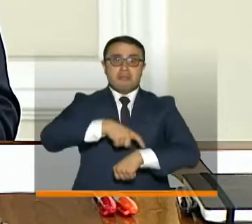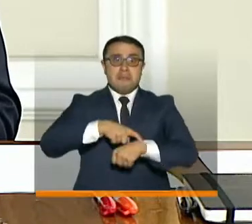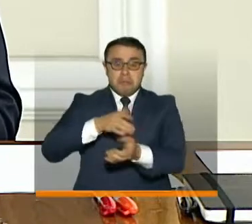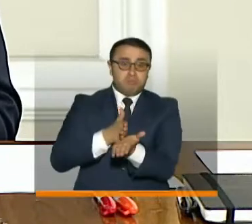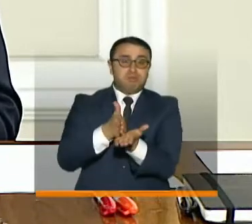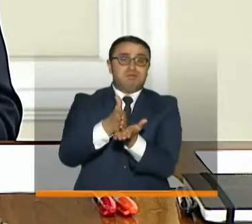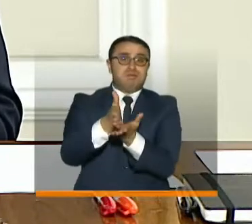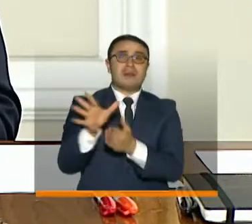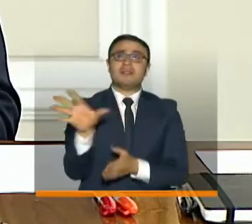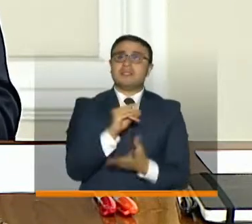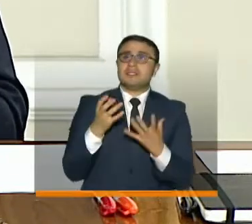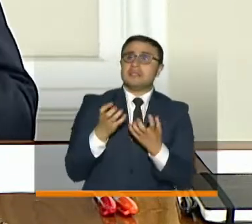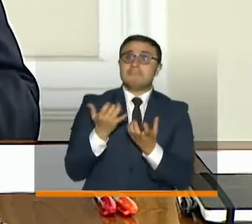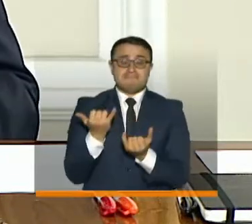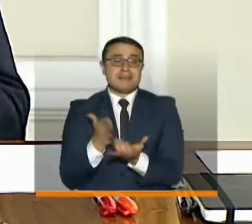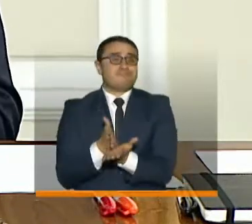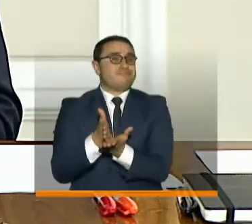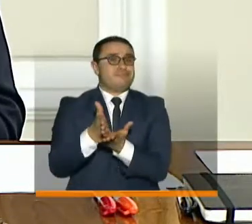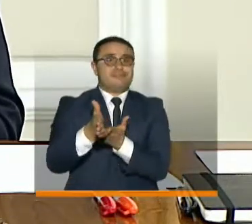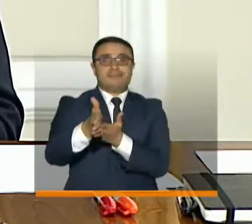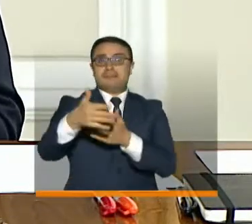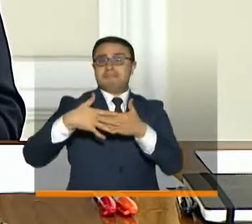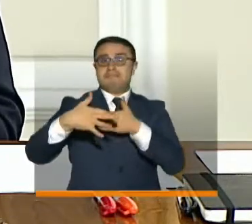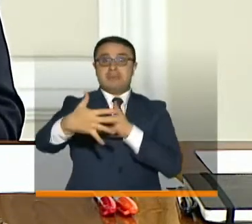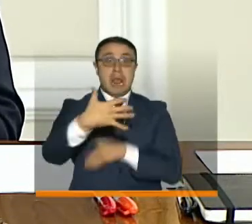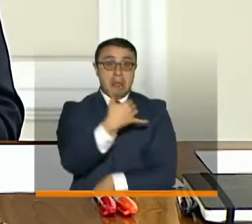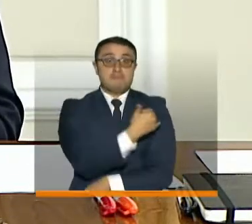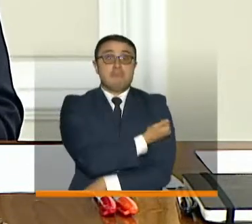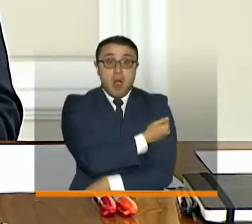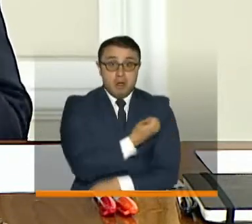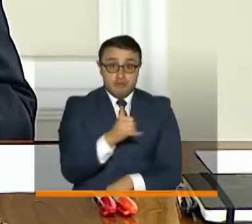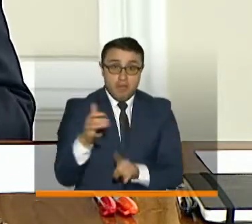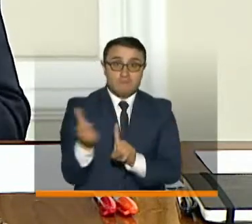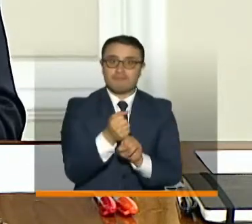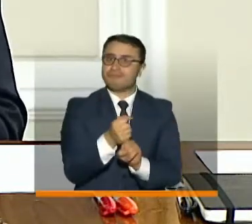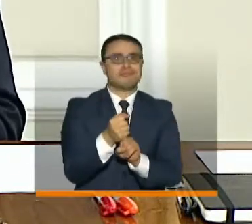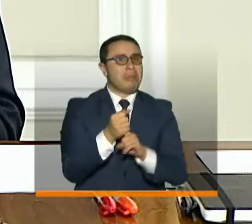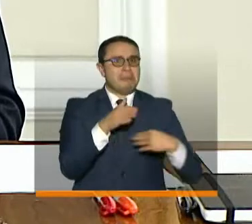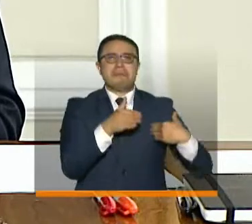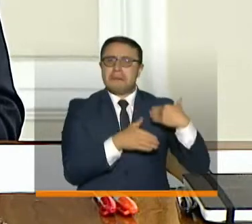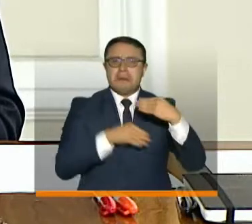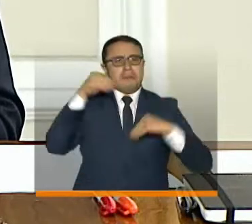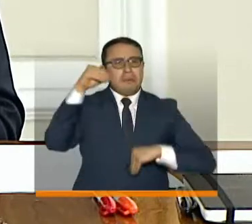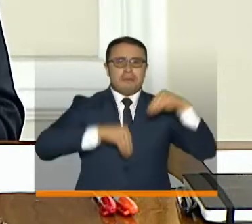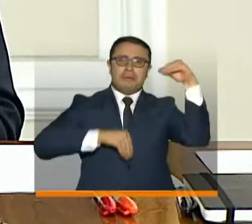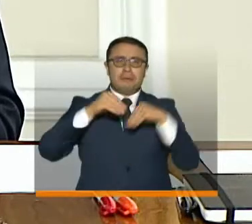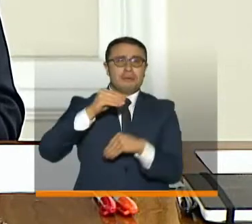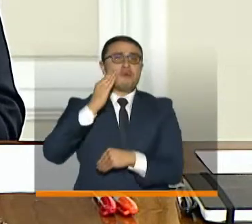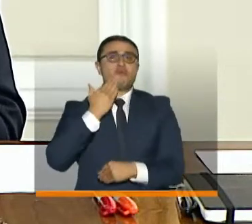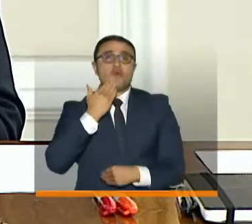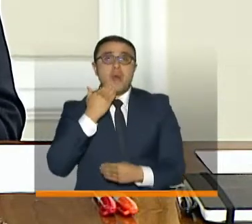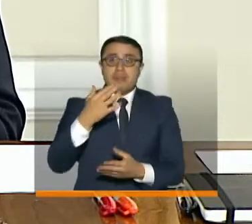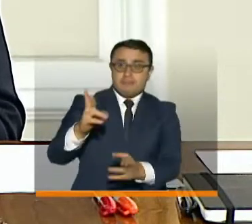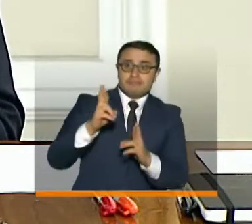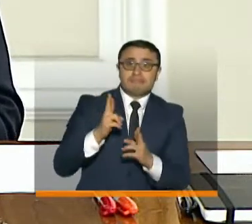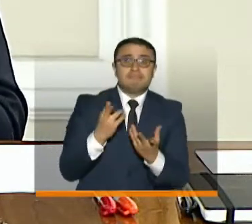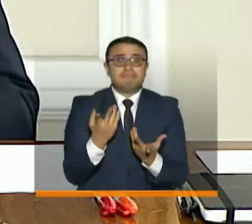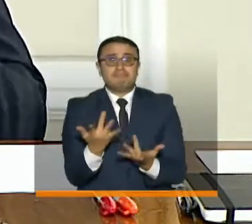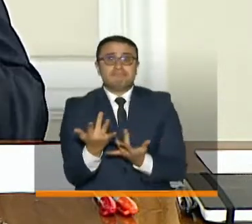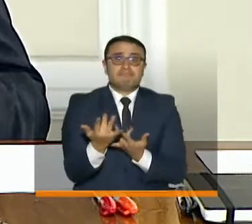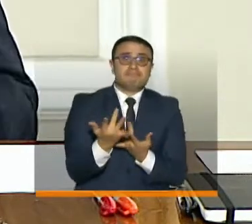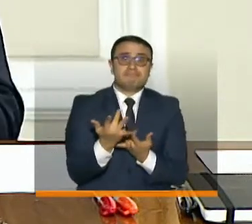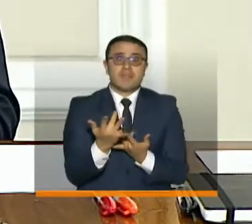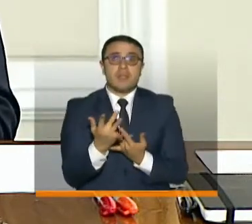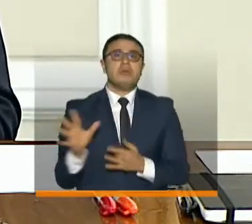quisiéramos. Sabemos que todavía las vacunas tienen un desarrollo que tiene algún margen de incertidumbre. Por eso es tan importante